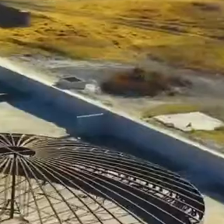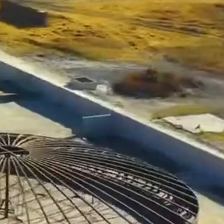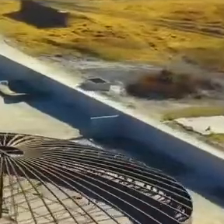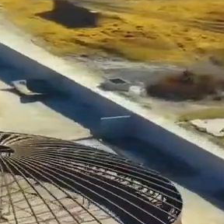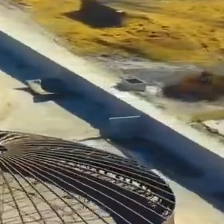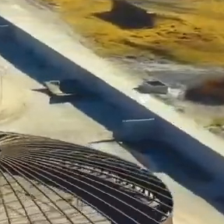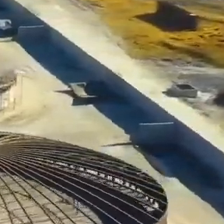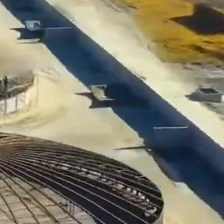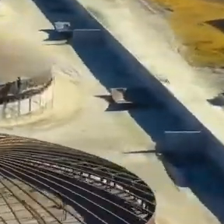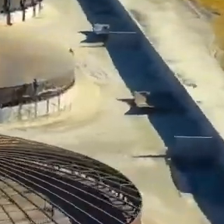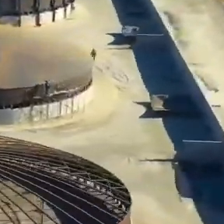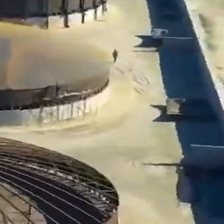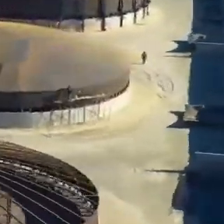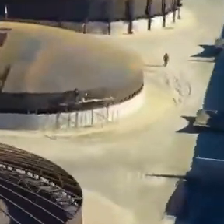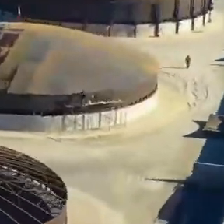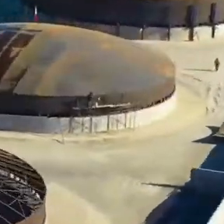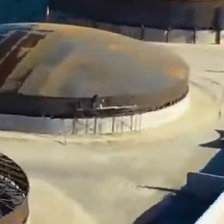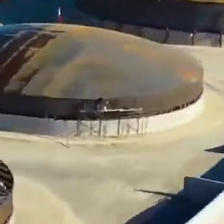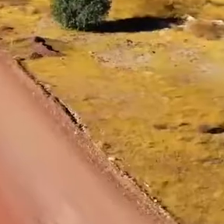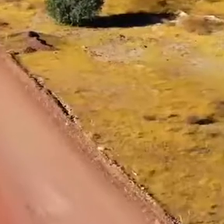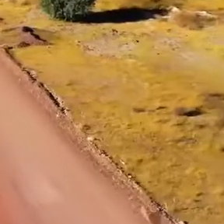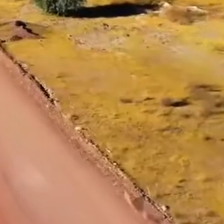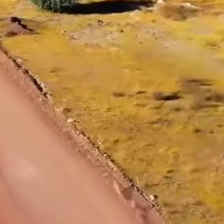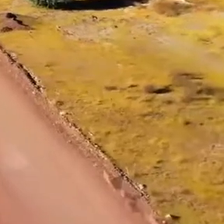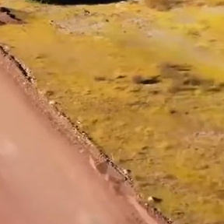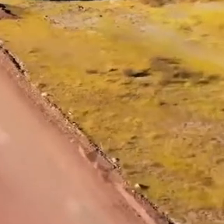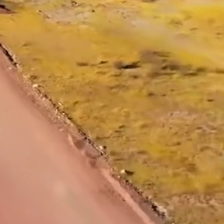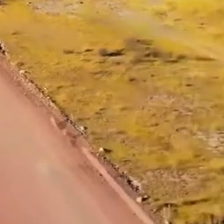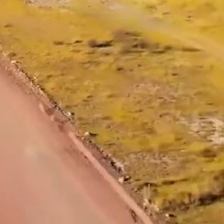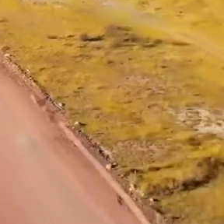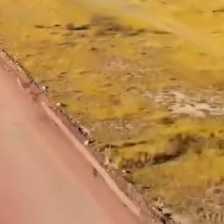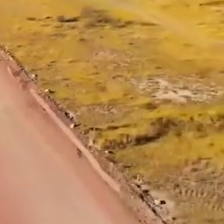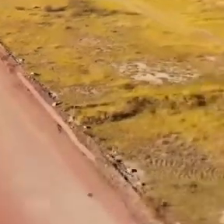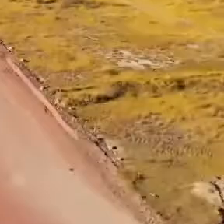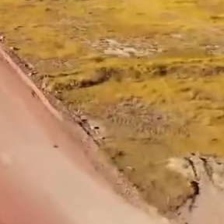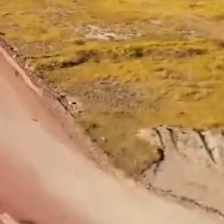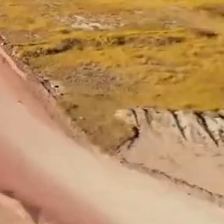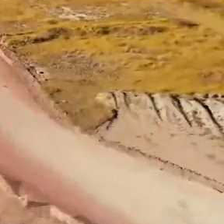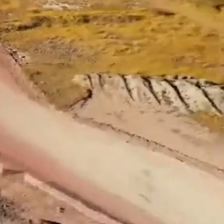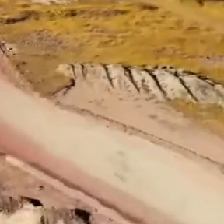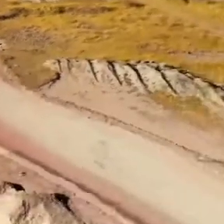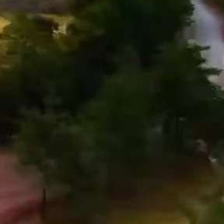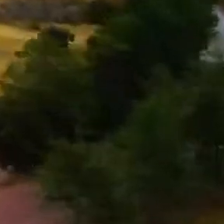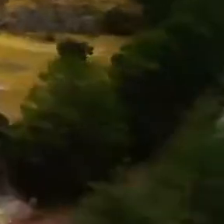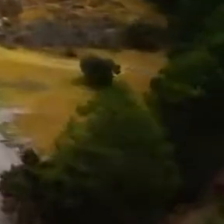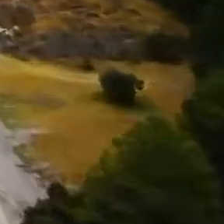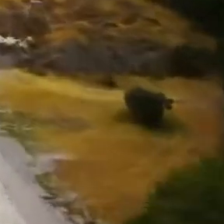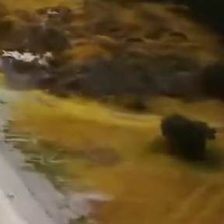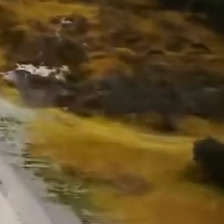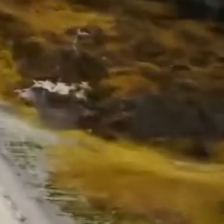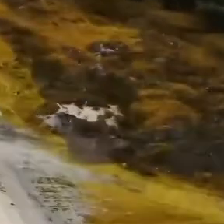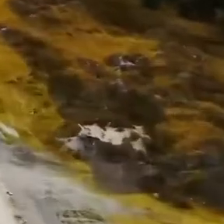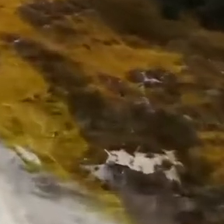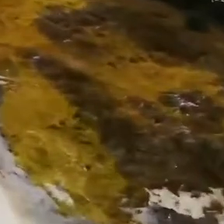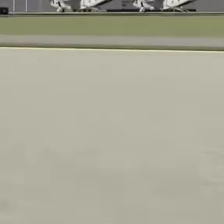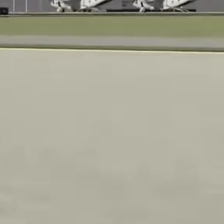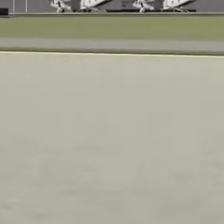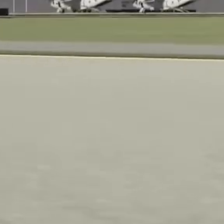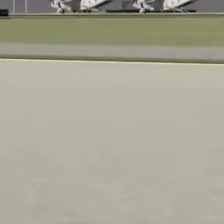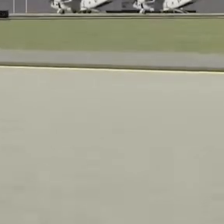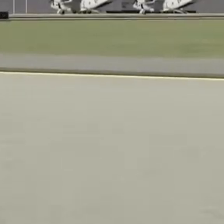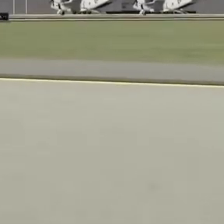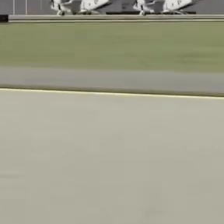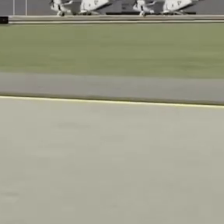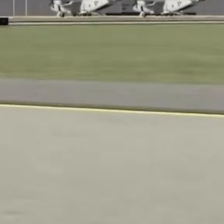atmosféricos 1, 2 y 3, así como la conformación de terraplén en vialidad central para instalaciones de apoyo a la aviación.